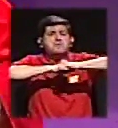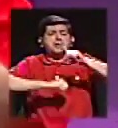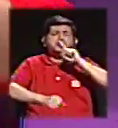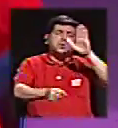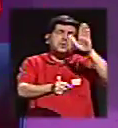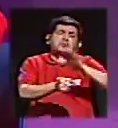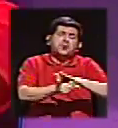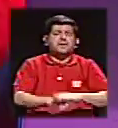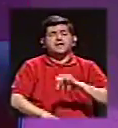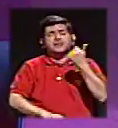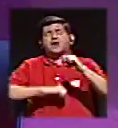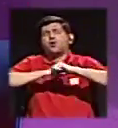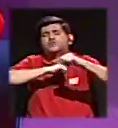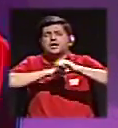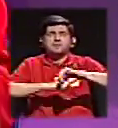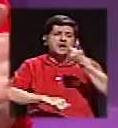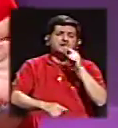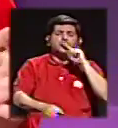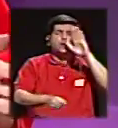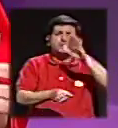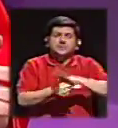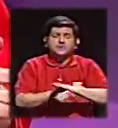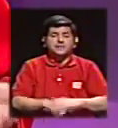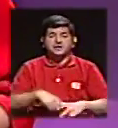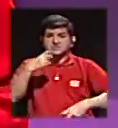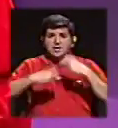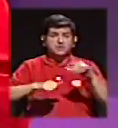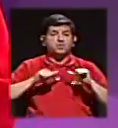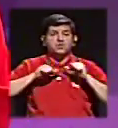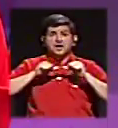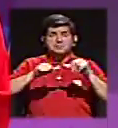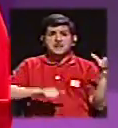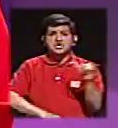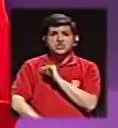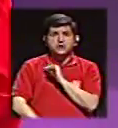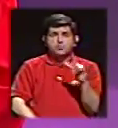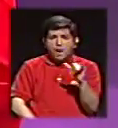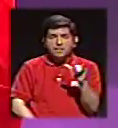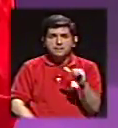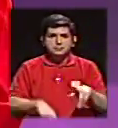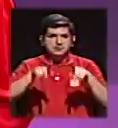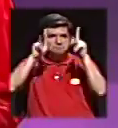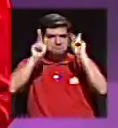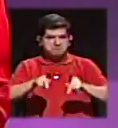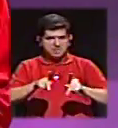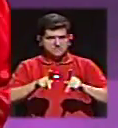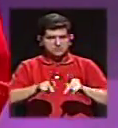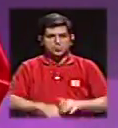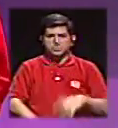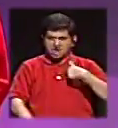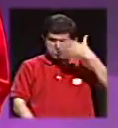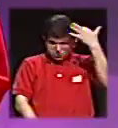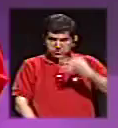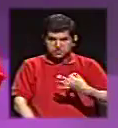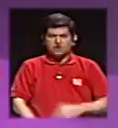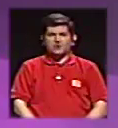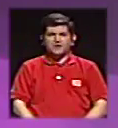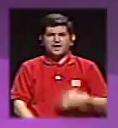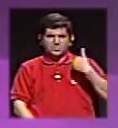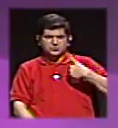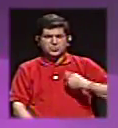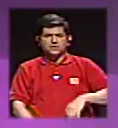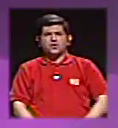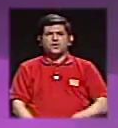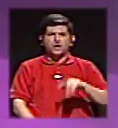una promesa, y viene otra campaña, y otra promesa, y los problemas siguen igual. Entonces, yo siento que la gente definitivamente, y yo creo que al señor Sobrado